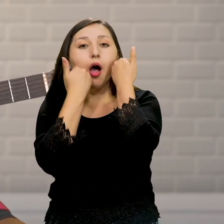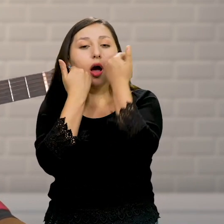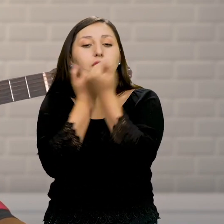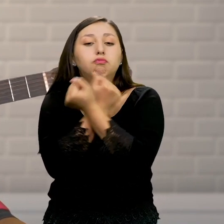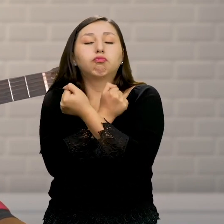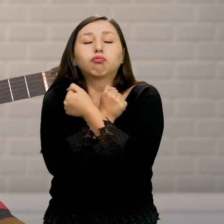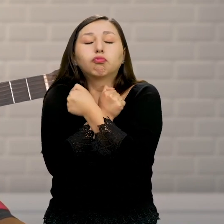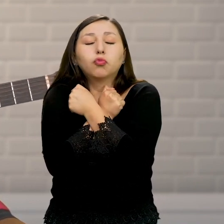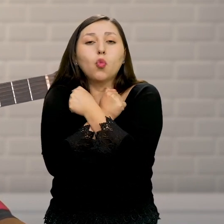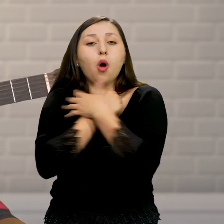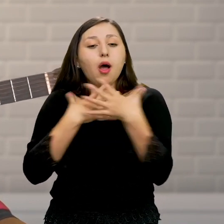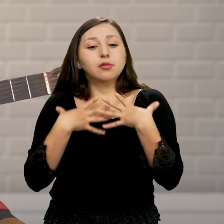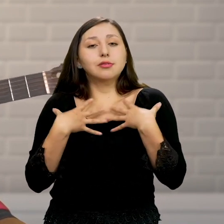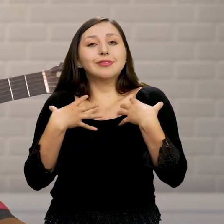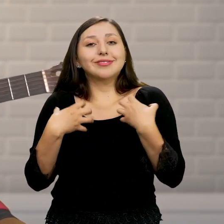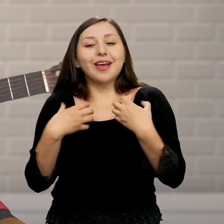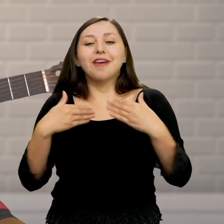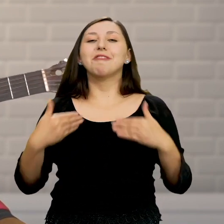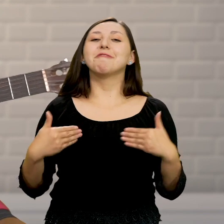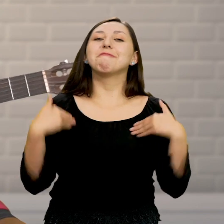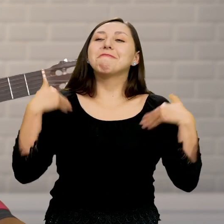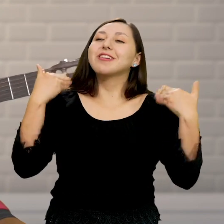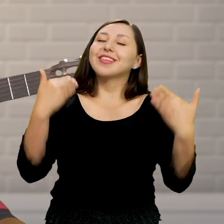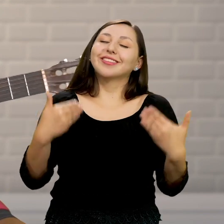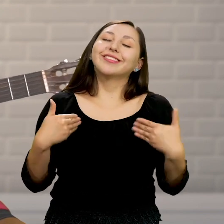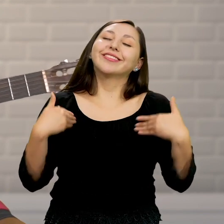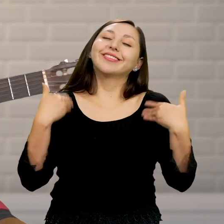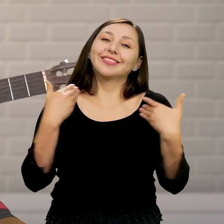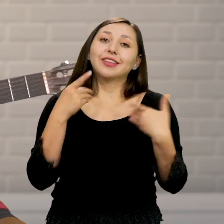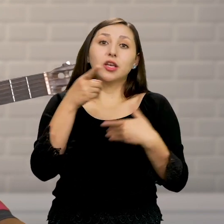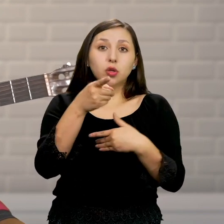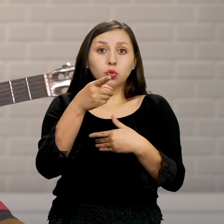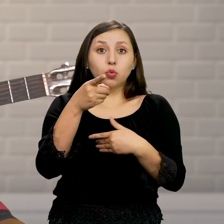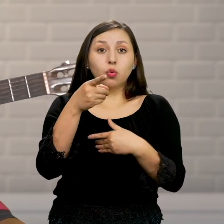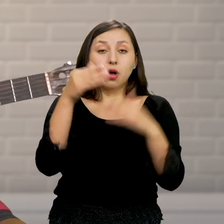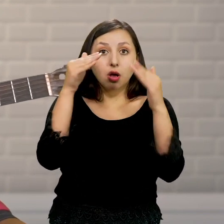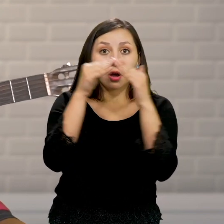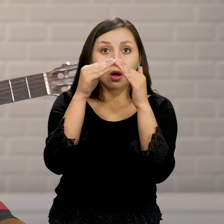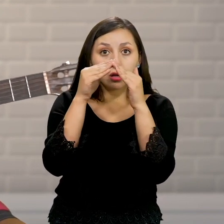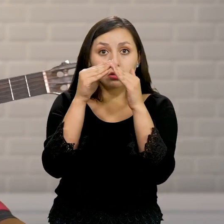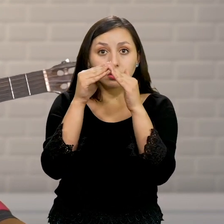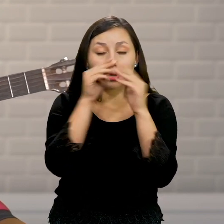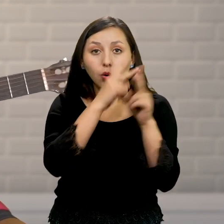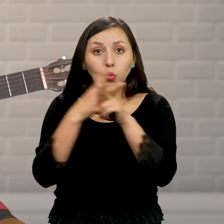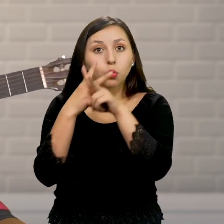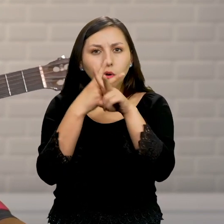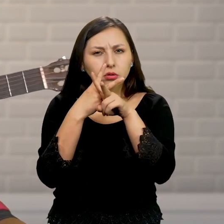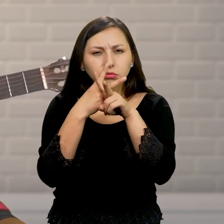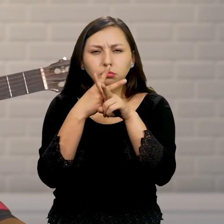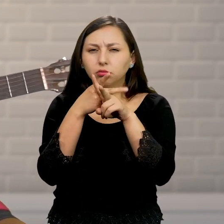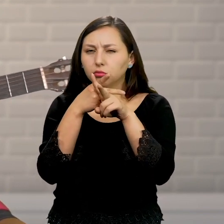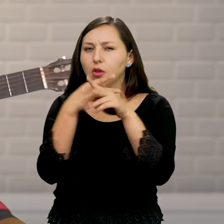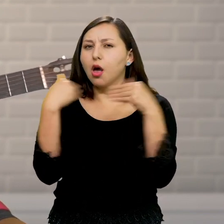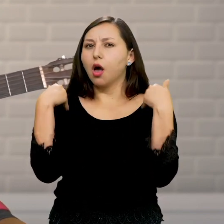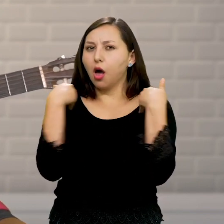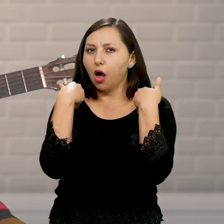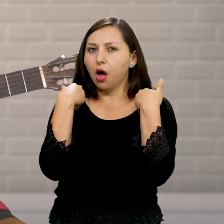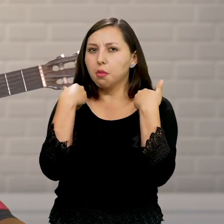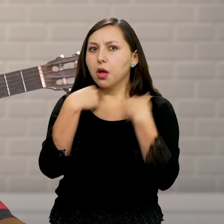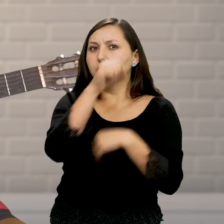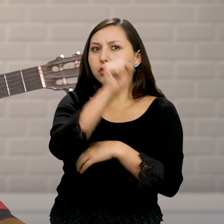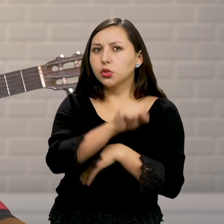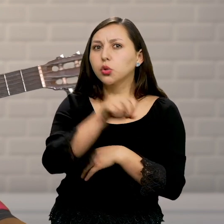puedan vivir sanos Y felices Como este perrito ¡Ja, ja, Y tú En casa ¿Cuidas bien a tu mascota?